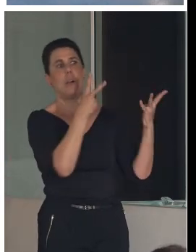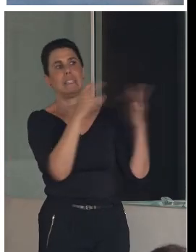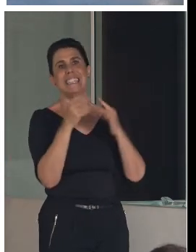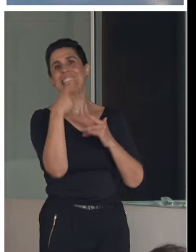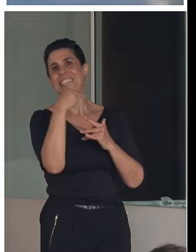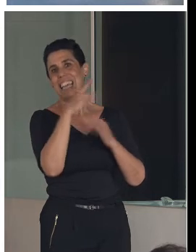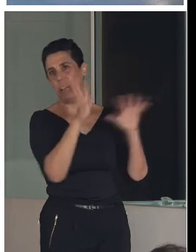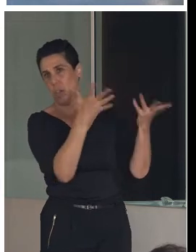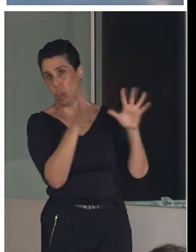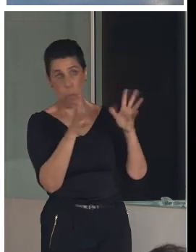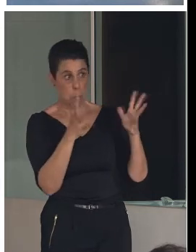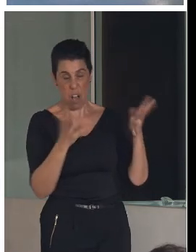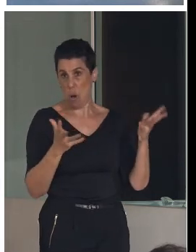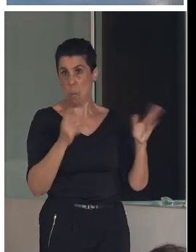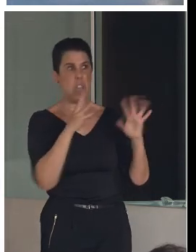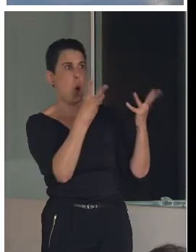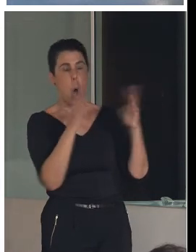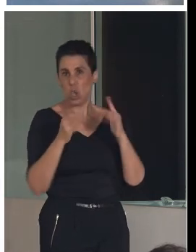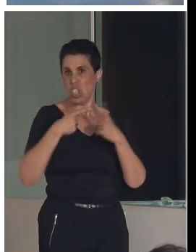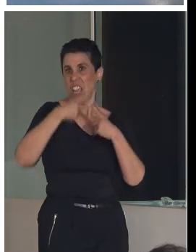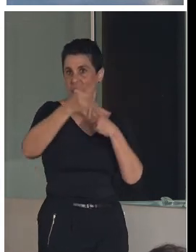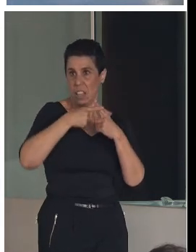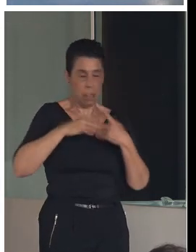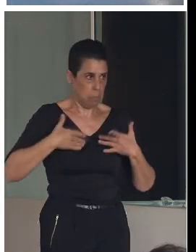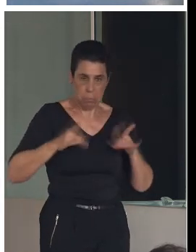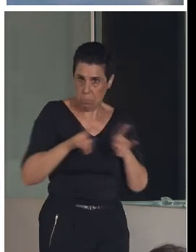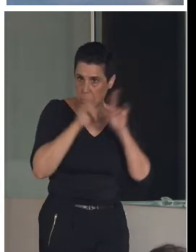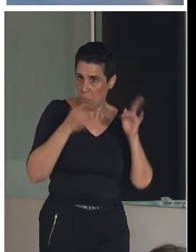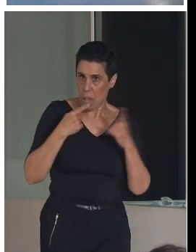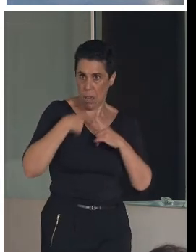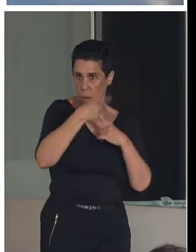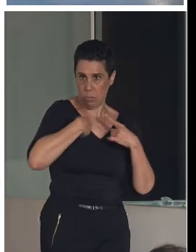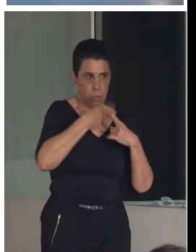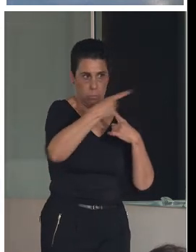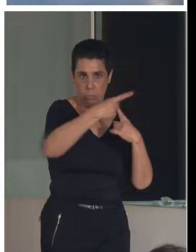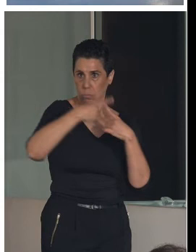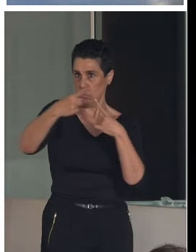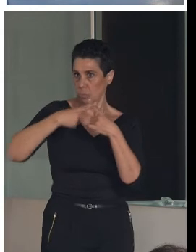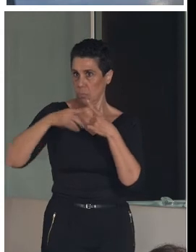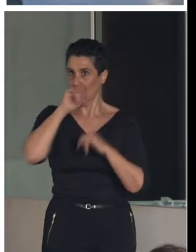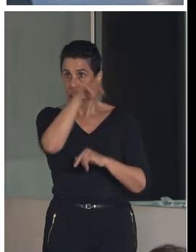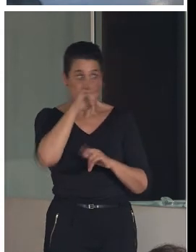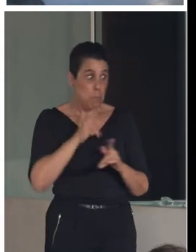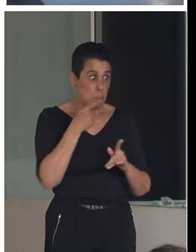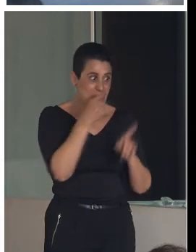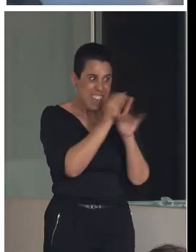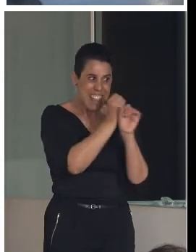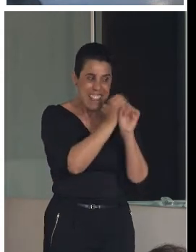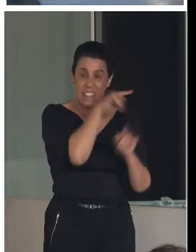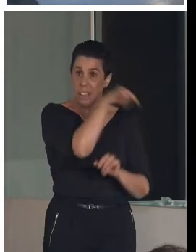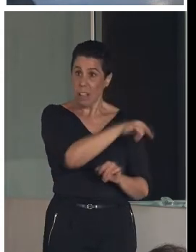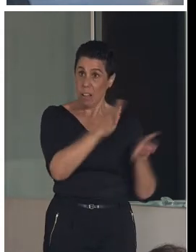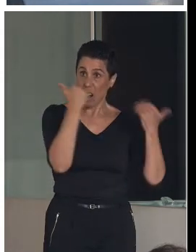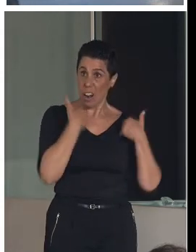Zaragoza a Tobed, a Cervera hay 80, Calatayuz hay 90, quiero decir que hay eso. Entonces, todas esas tareas las tiene que hacer un gestor, no tenemos